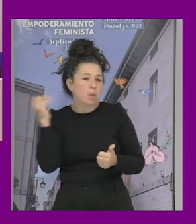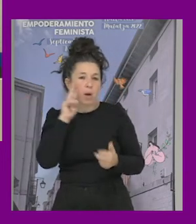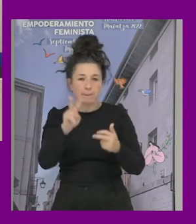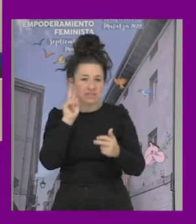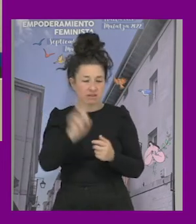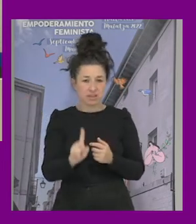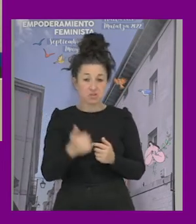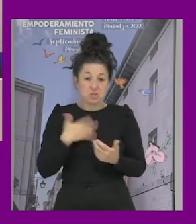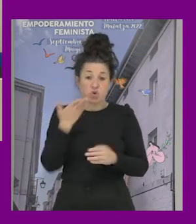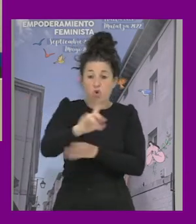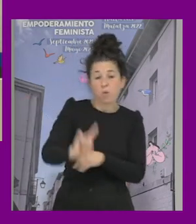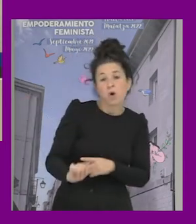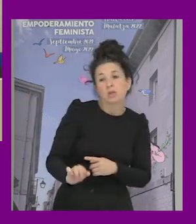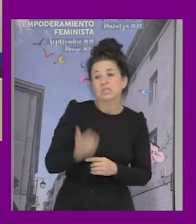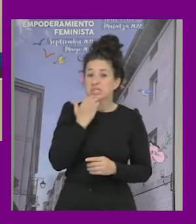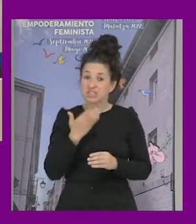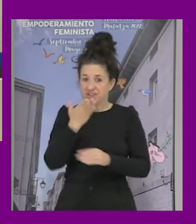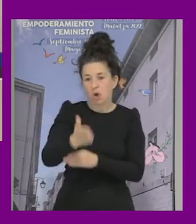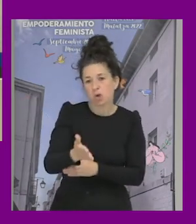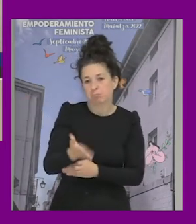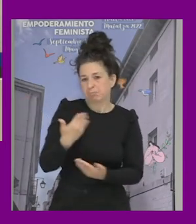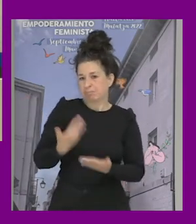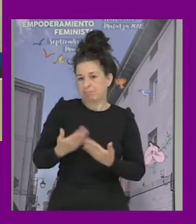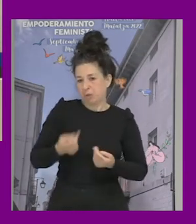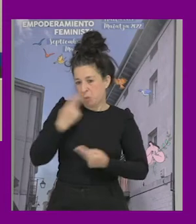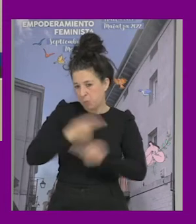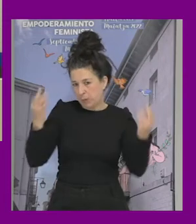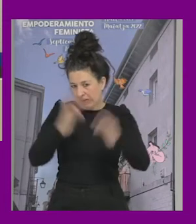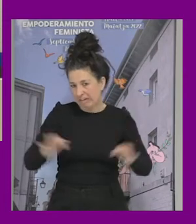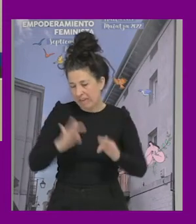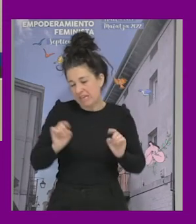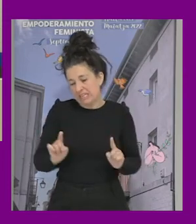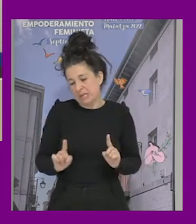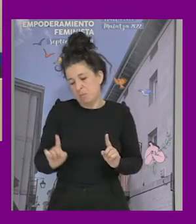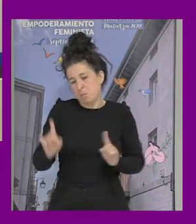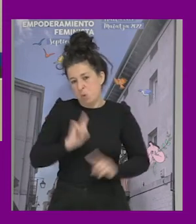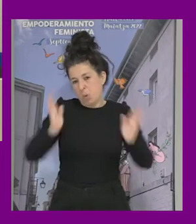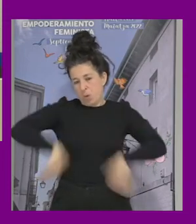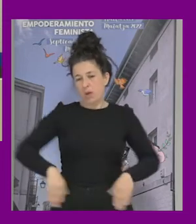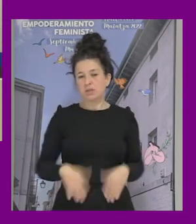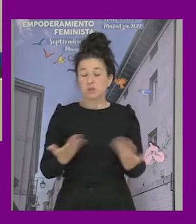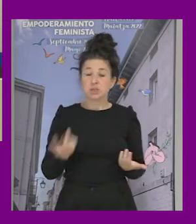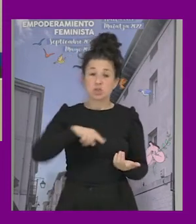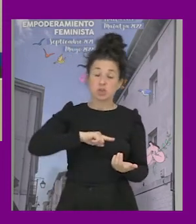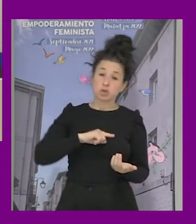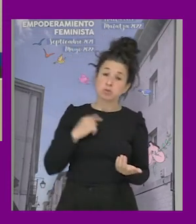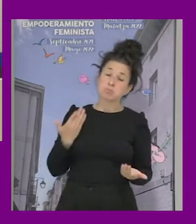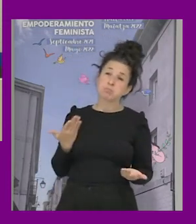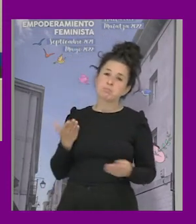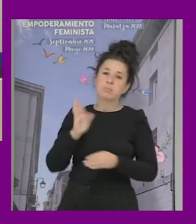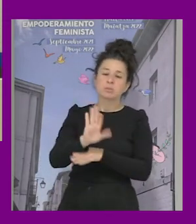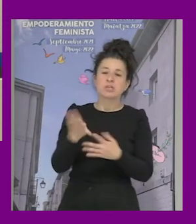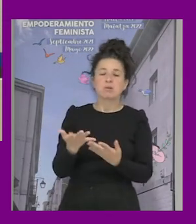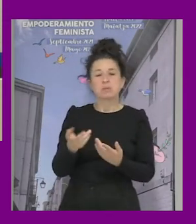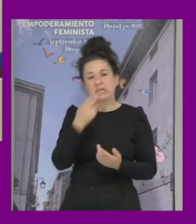si voy no muestro nada y así me ahorro el problema y planteamos como bueno podría ser interesante plantear una